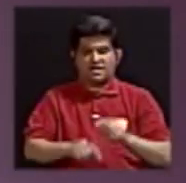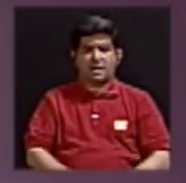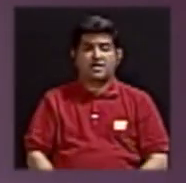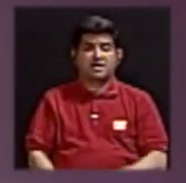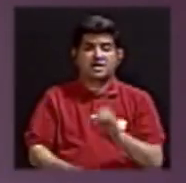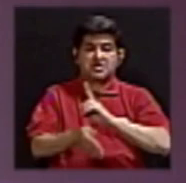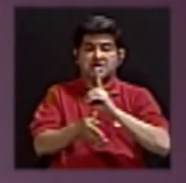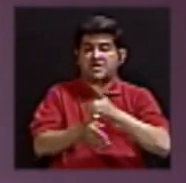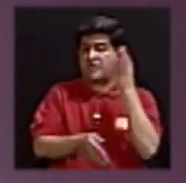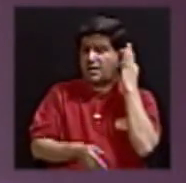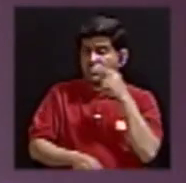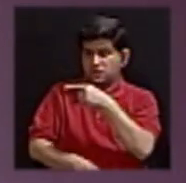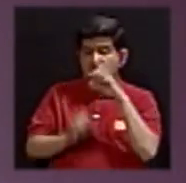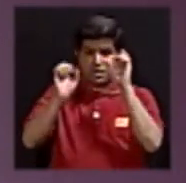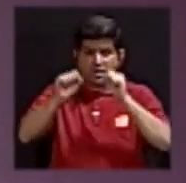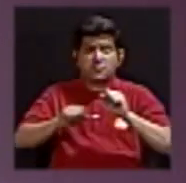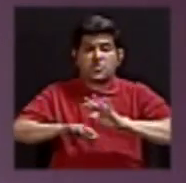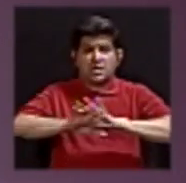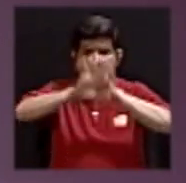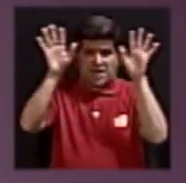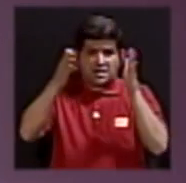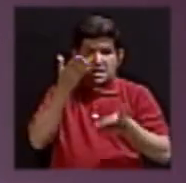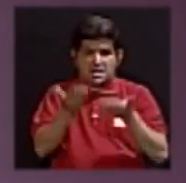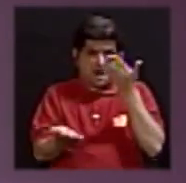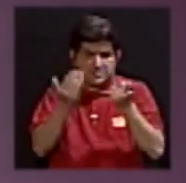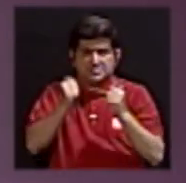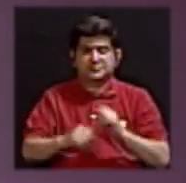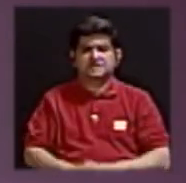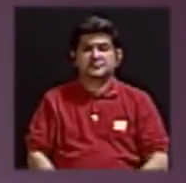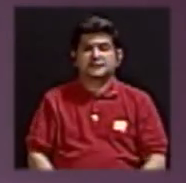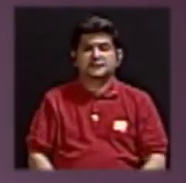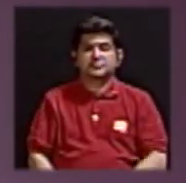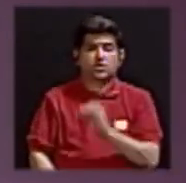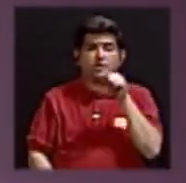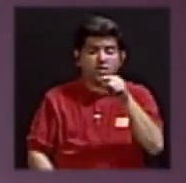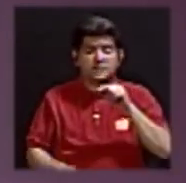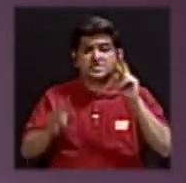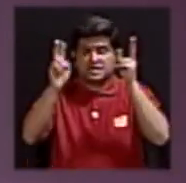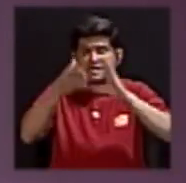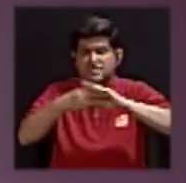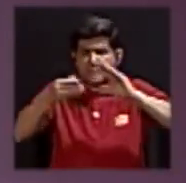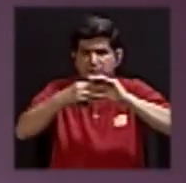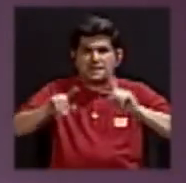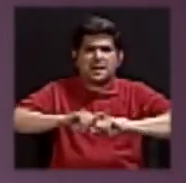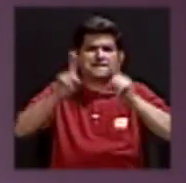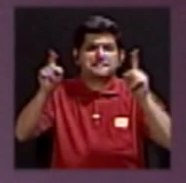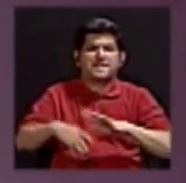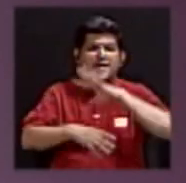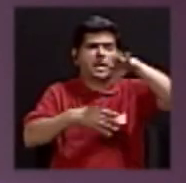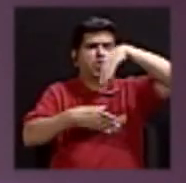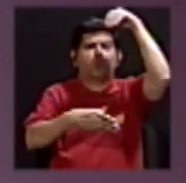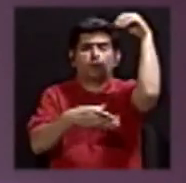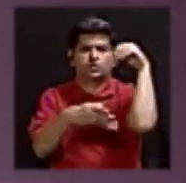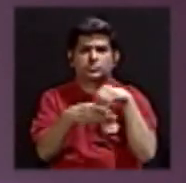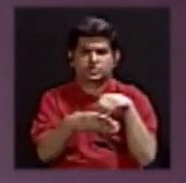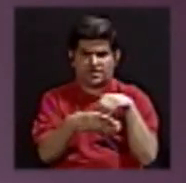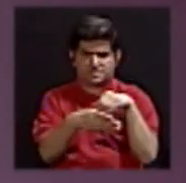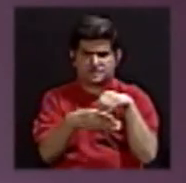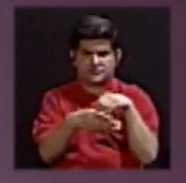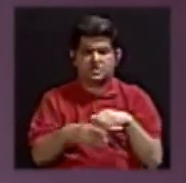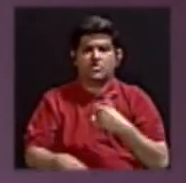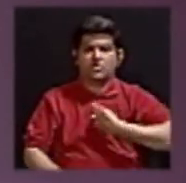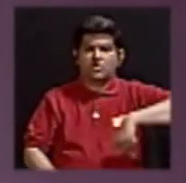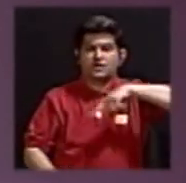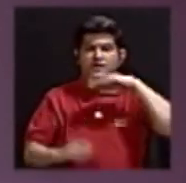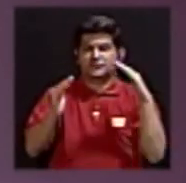la doctora podría aclarar y, ¿verdad? Más o comentarlo. Pero hay el contexto, ¿verdad? En el cual